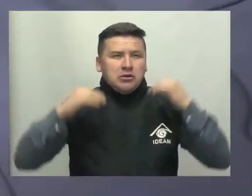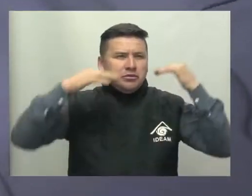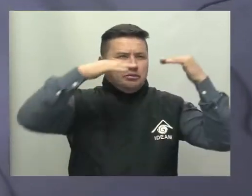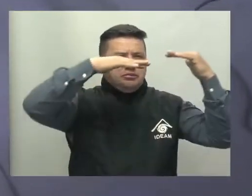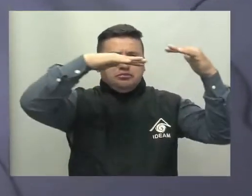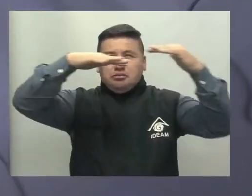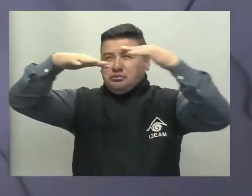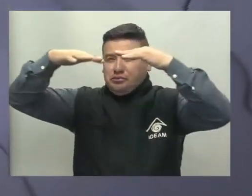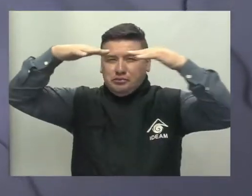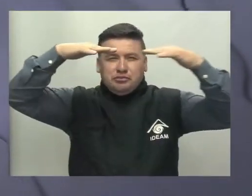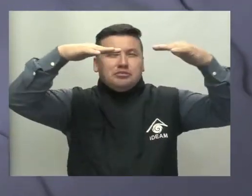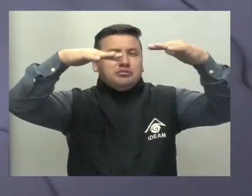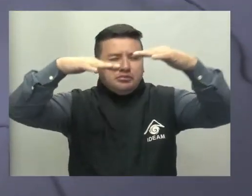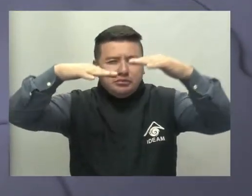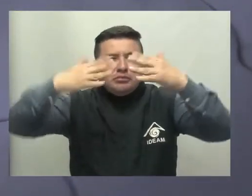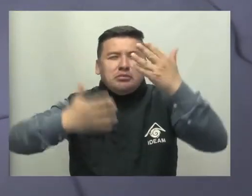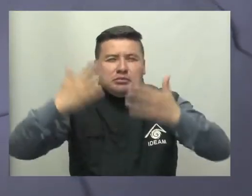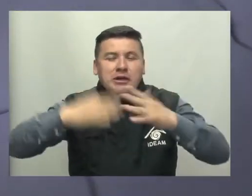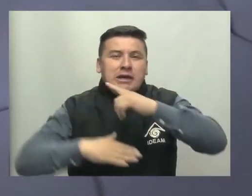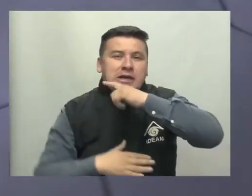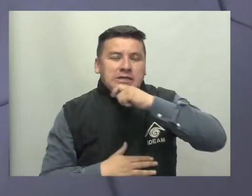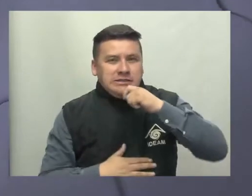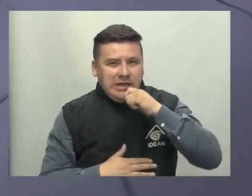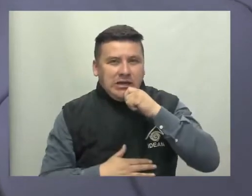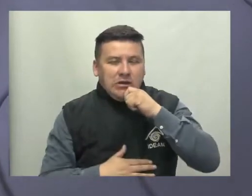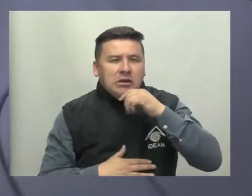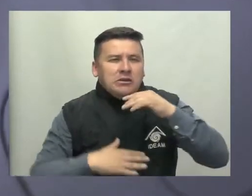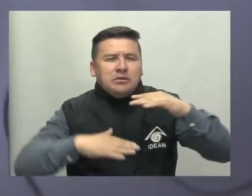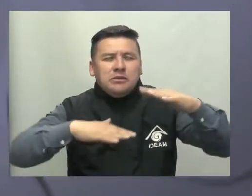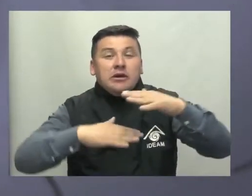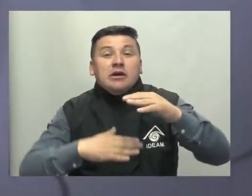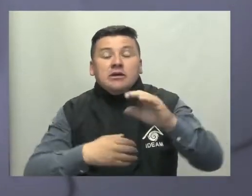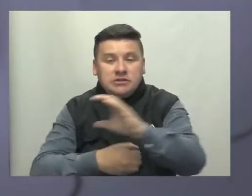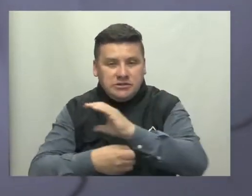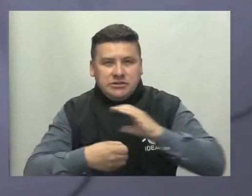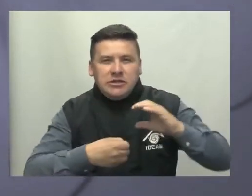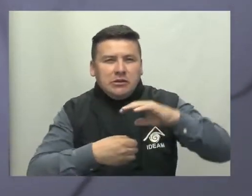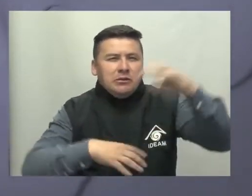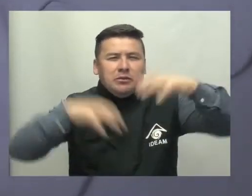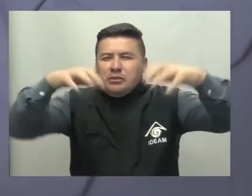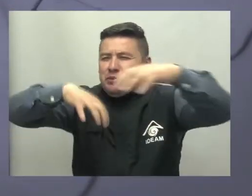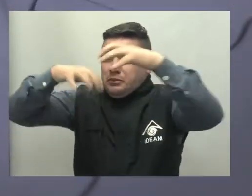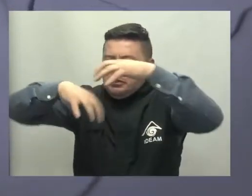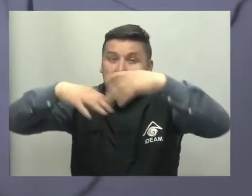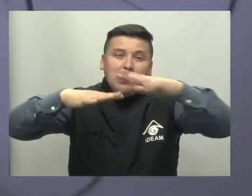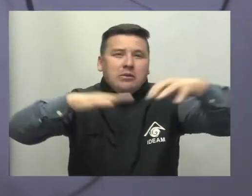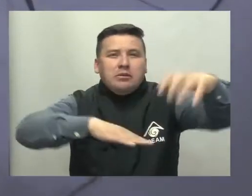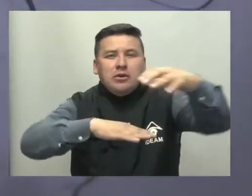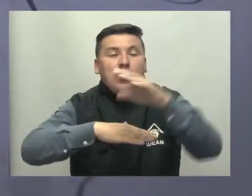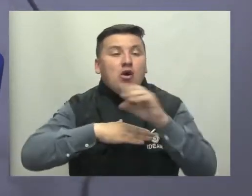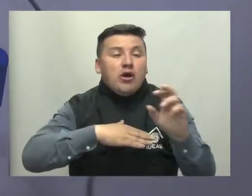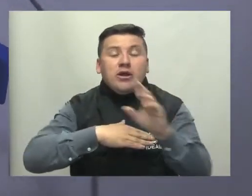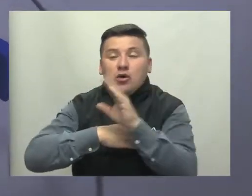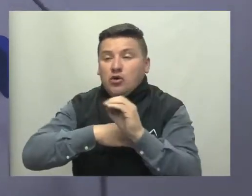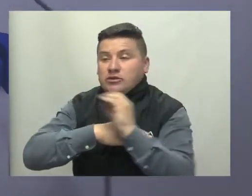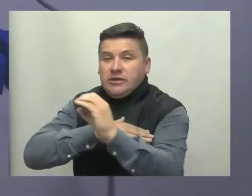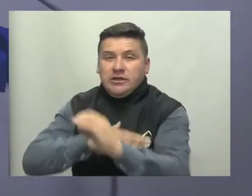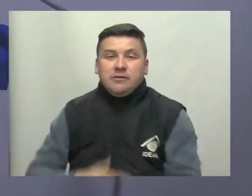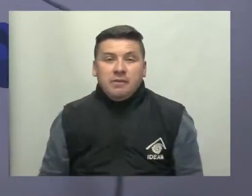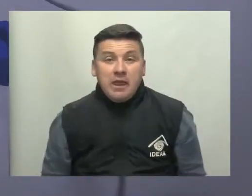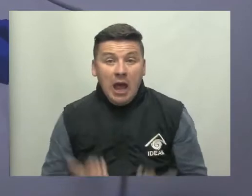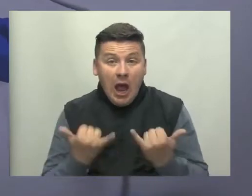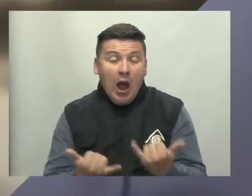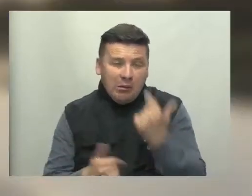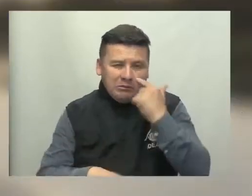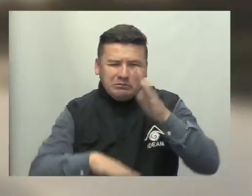permanecerá cubierta entre nubes, con tendencia al tiempo seco en la mayor parte de la ciudad y posibles lloviznas puntuales en zonas del oriente y el